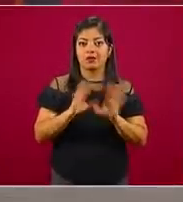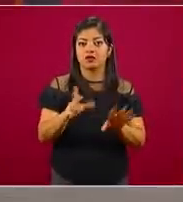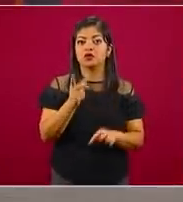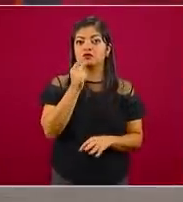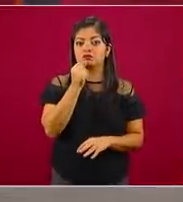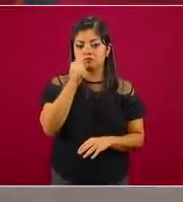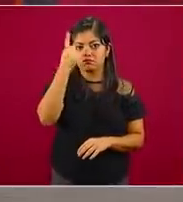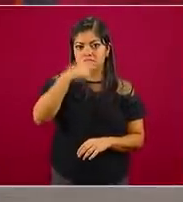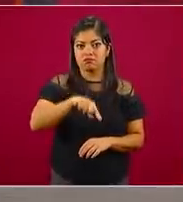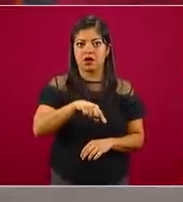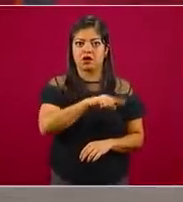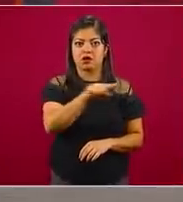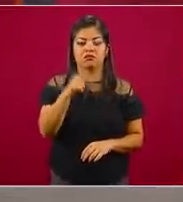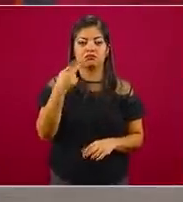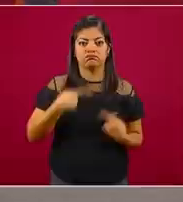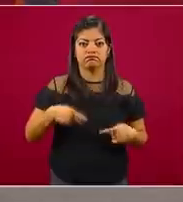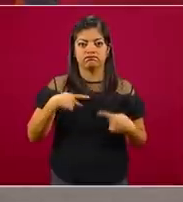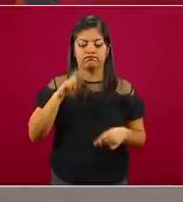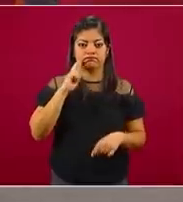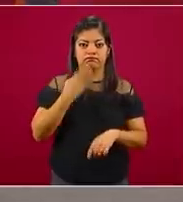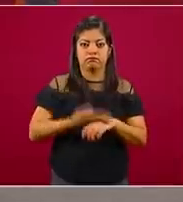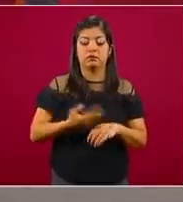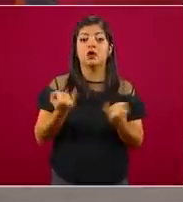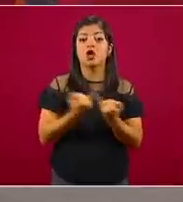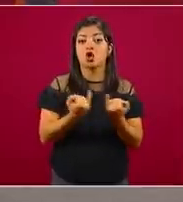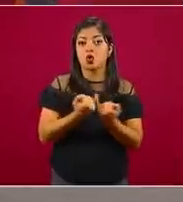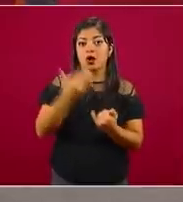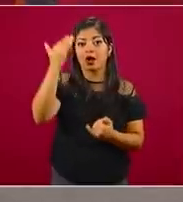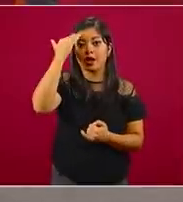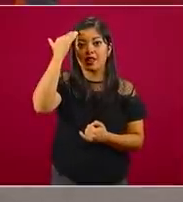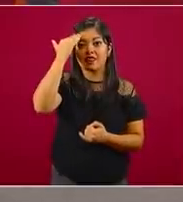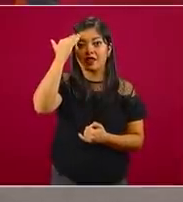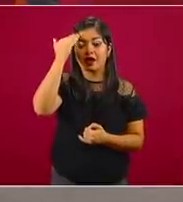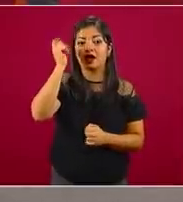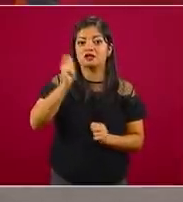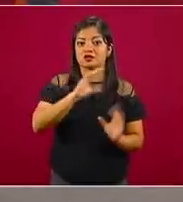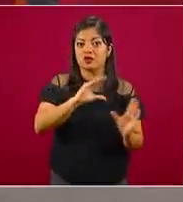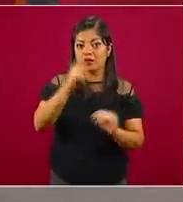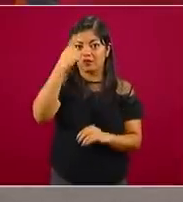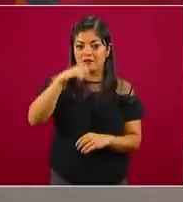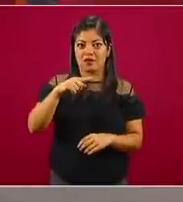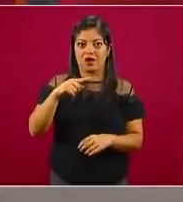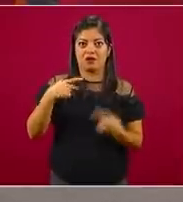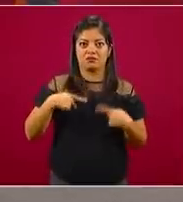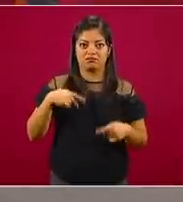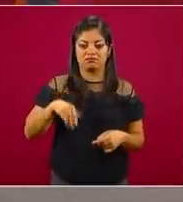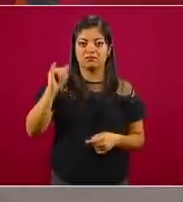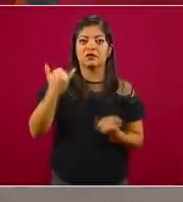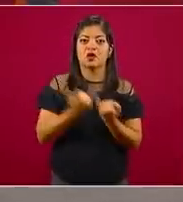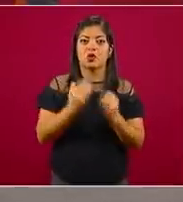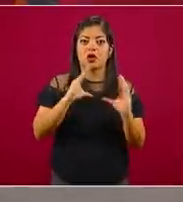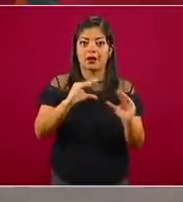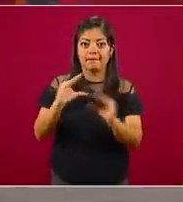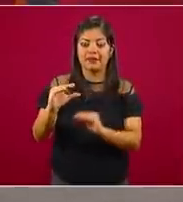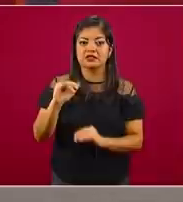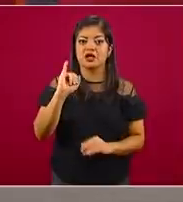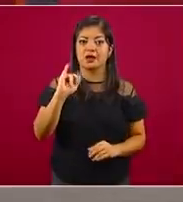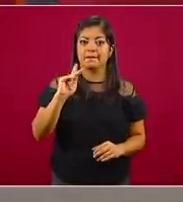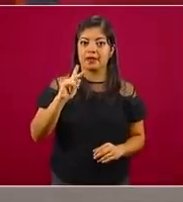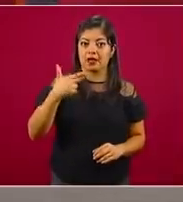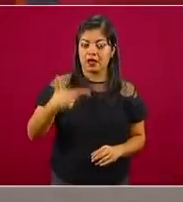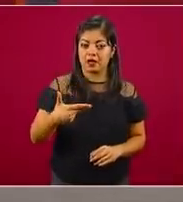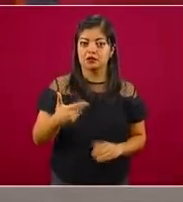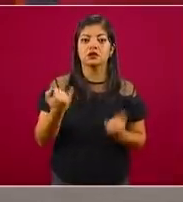para instructores, de liderazgo para agentes mayores, de capacitación de llenado del IPH y